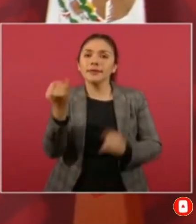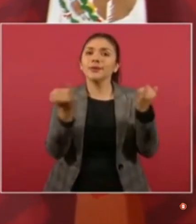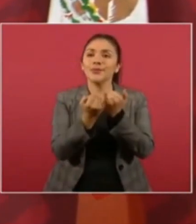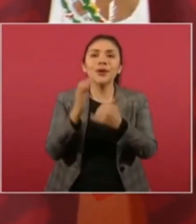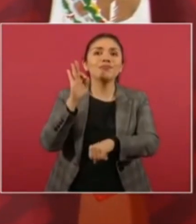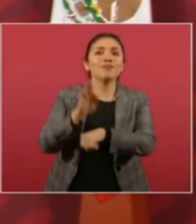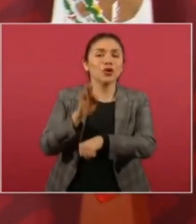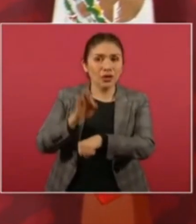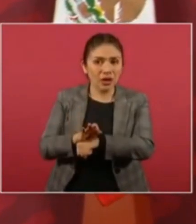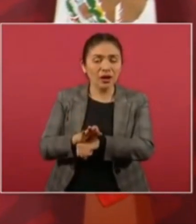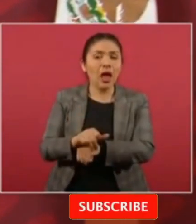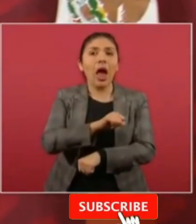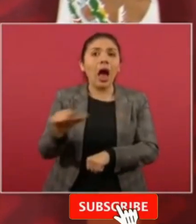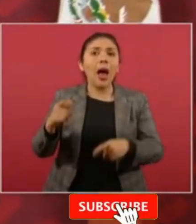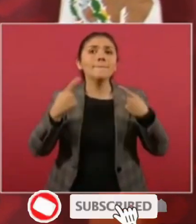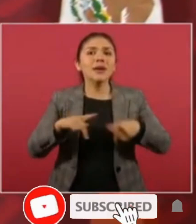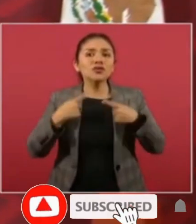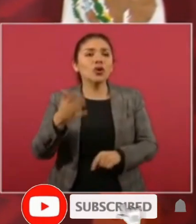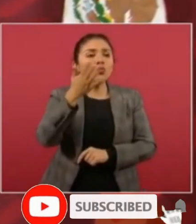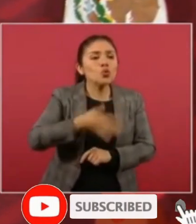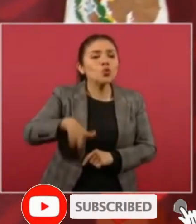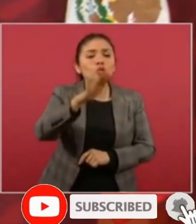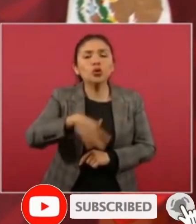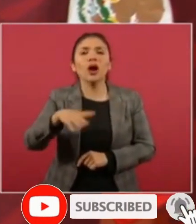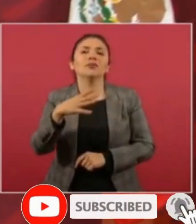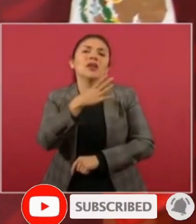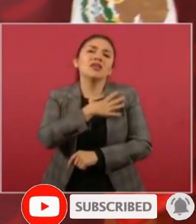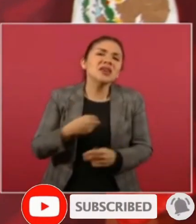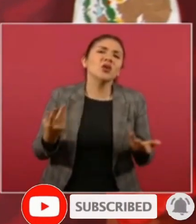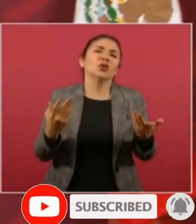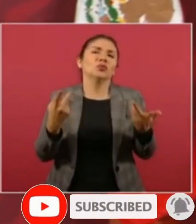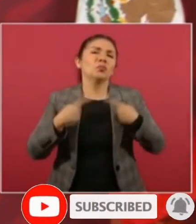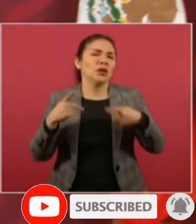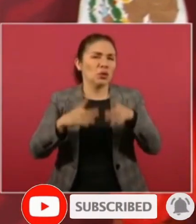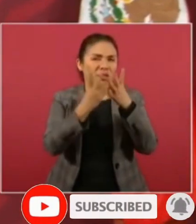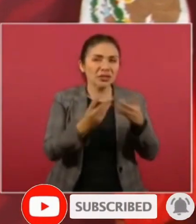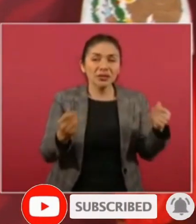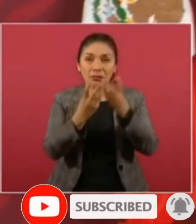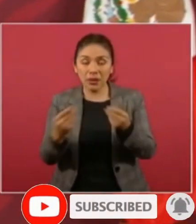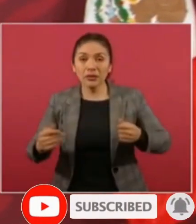a buscadoras, buscadores de desaparecidos.